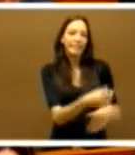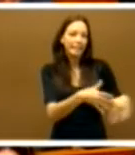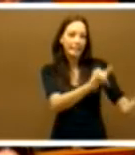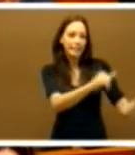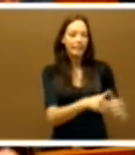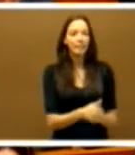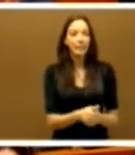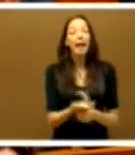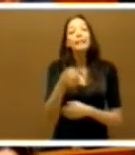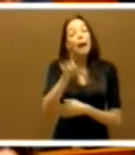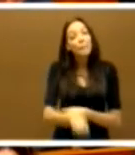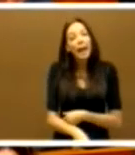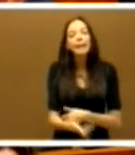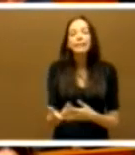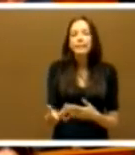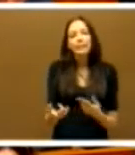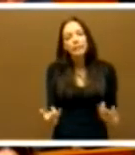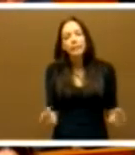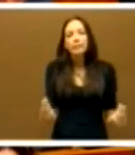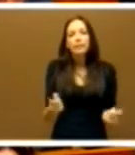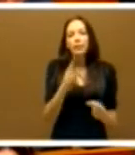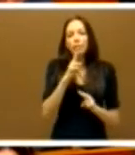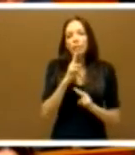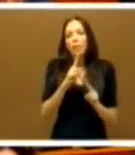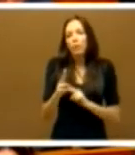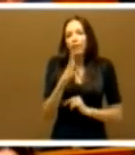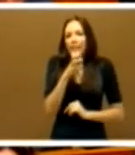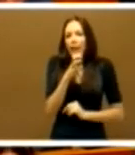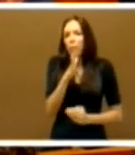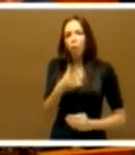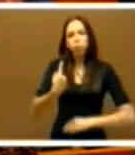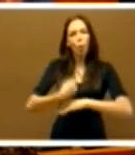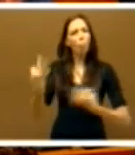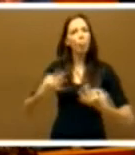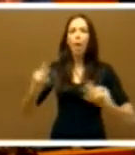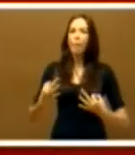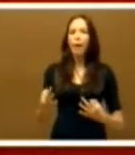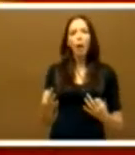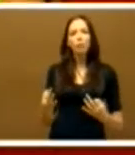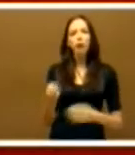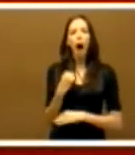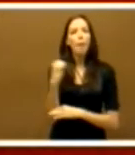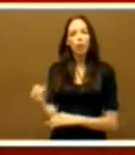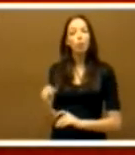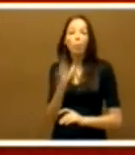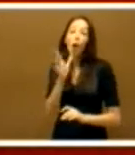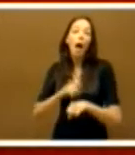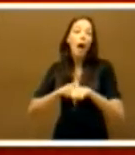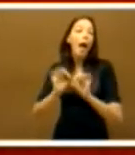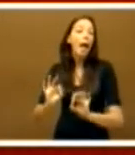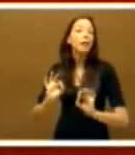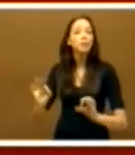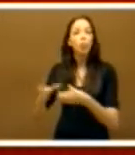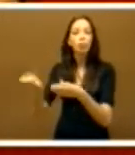También se ha dado como una respuesta fatal que tiene que dar Izquierda Unida apoyar de manera natural al Partido Socialista.